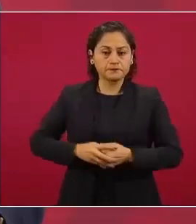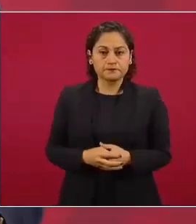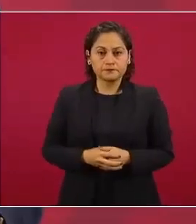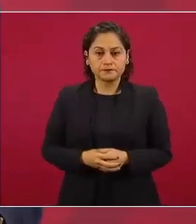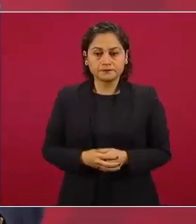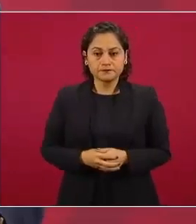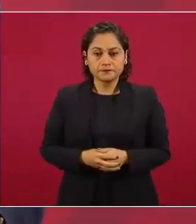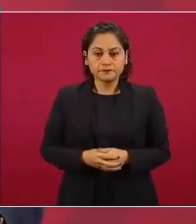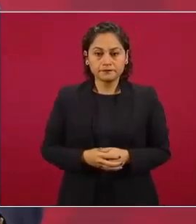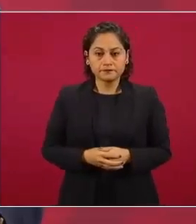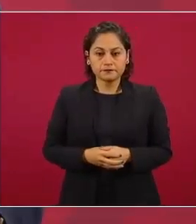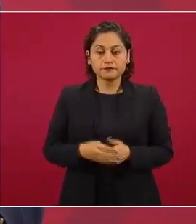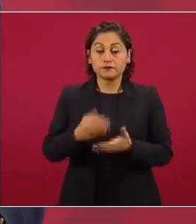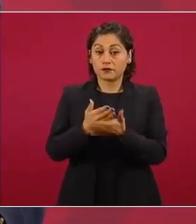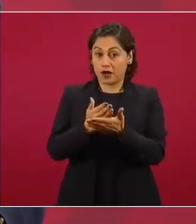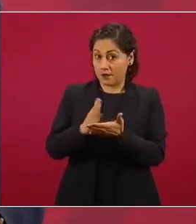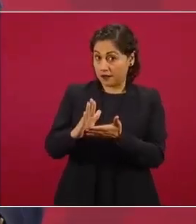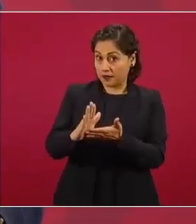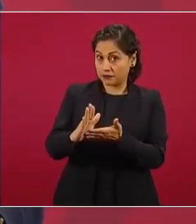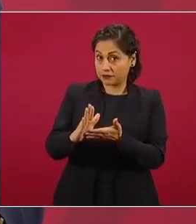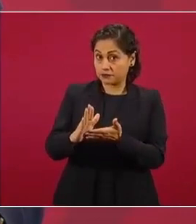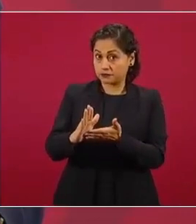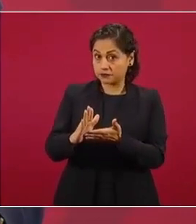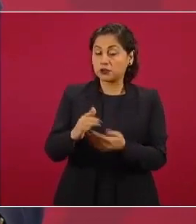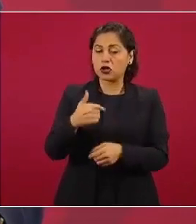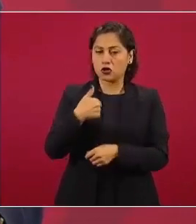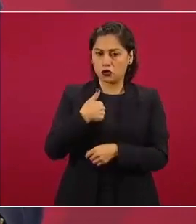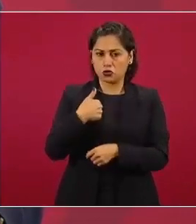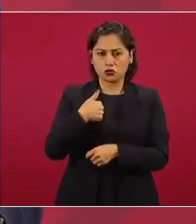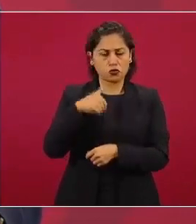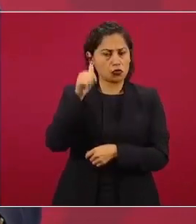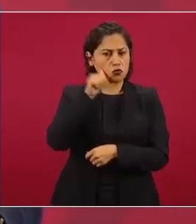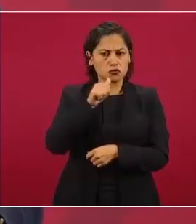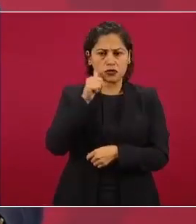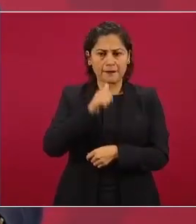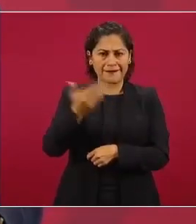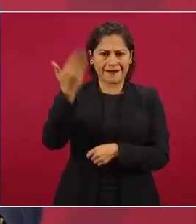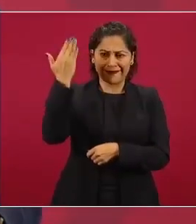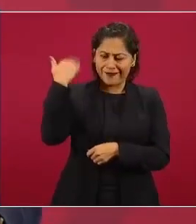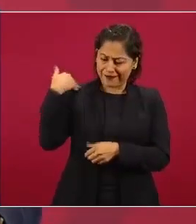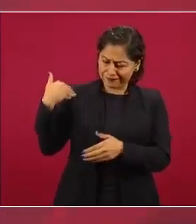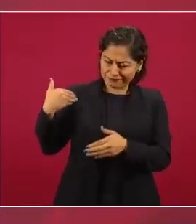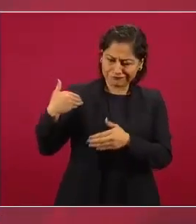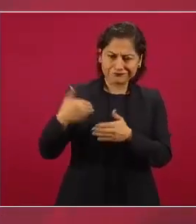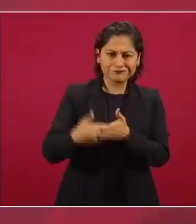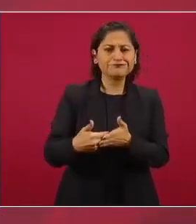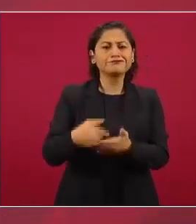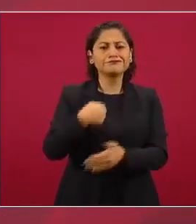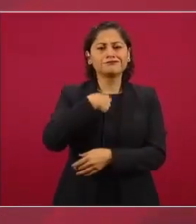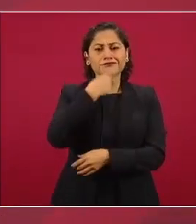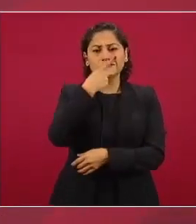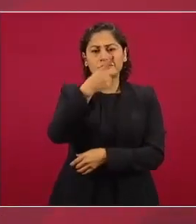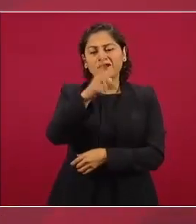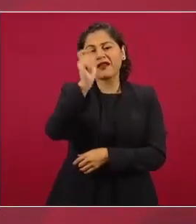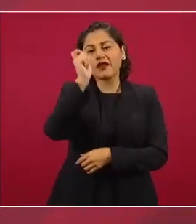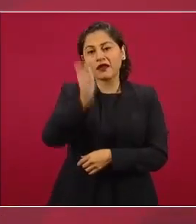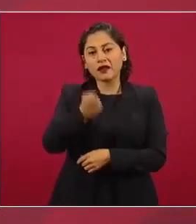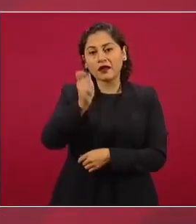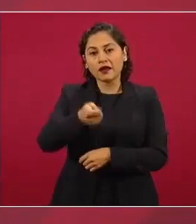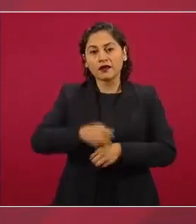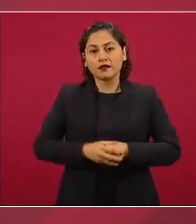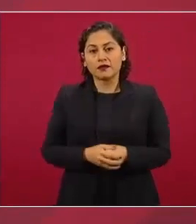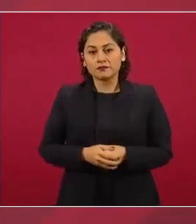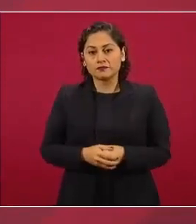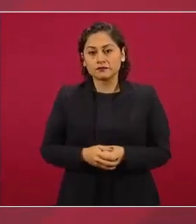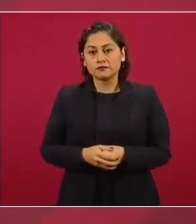y lo dije también desde el principio no la conducta de